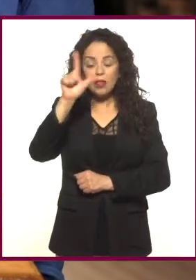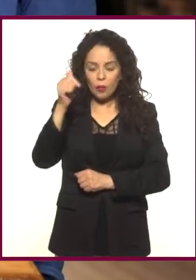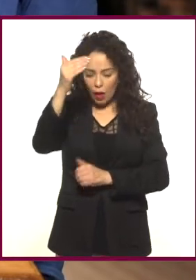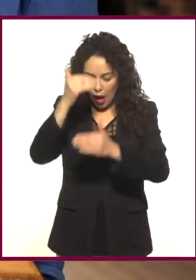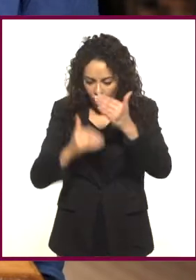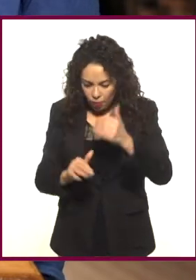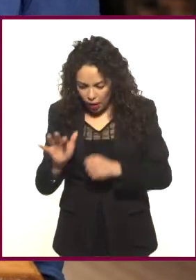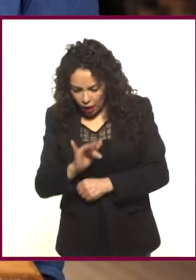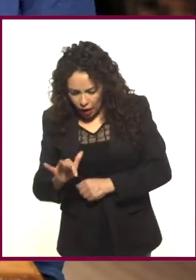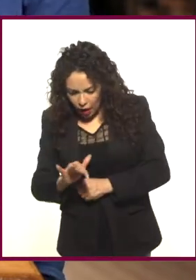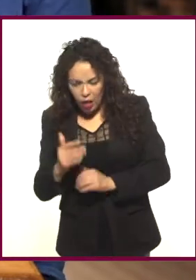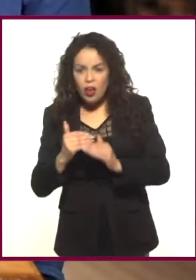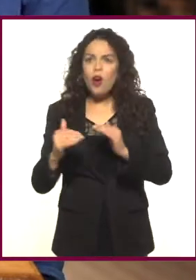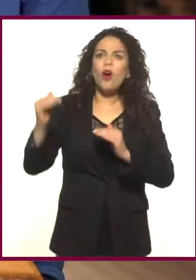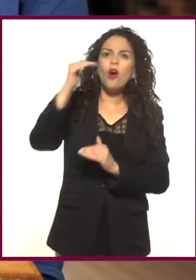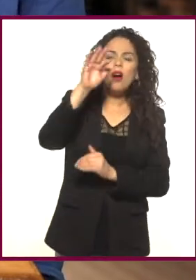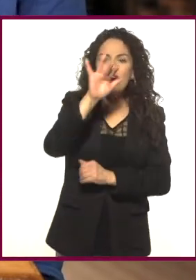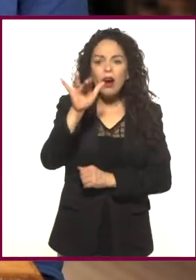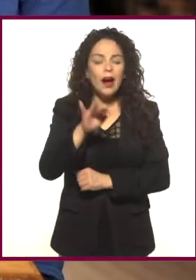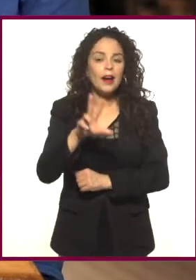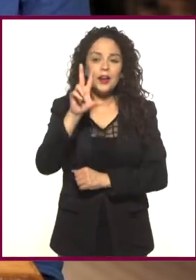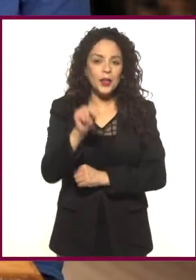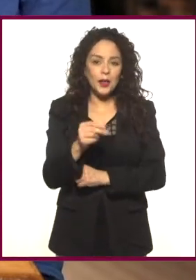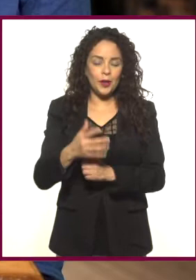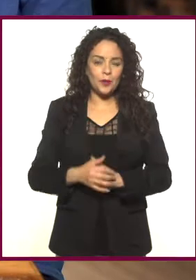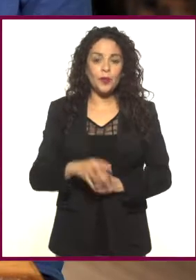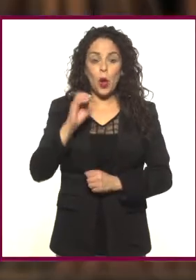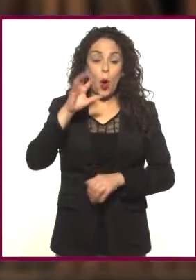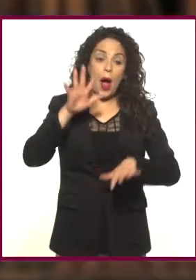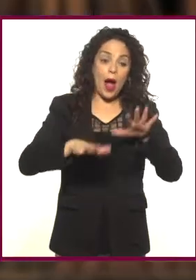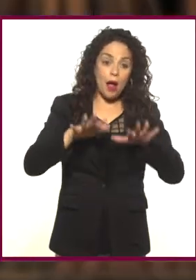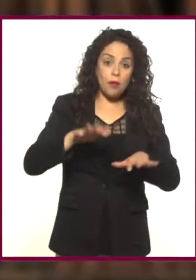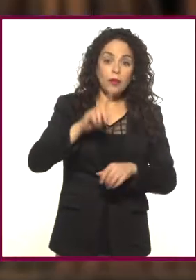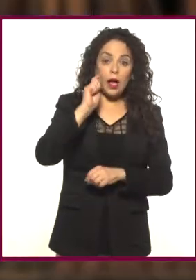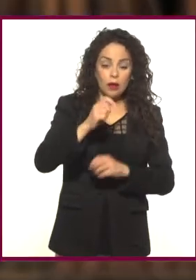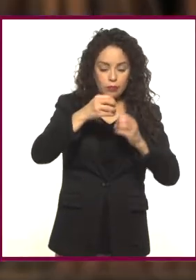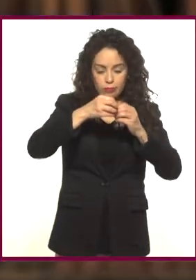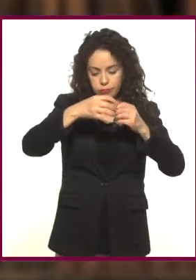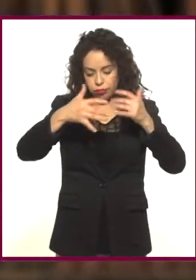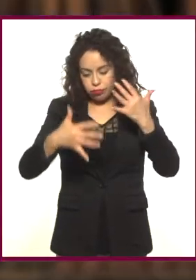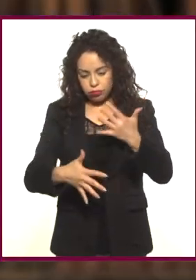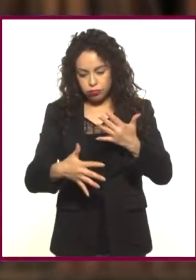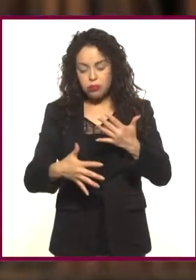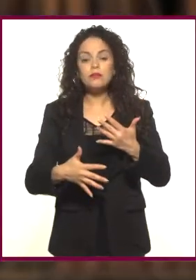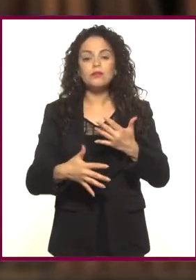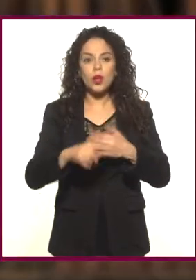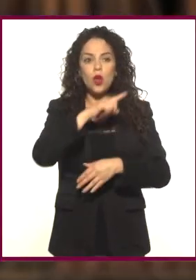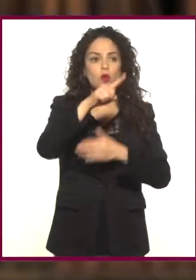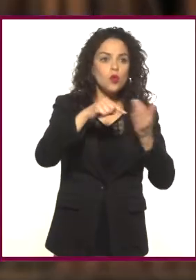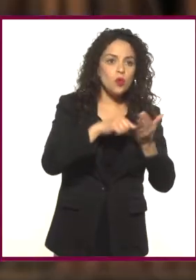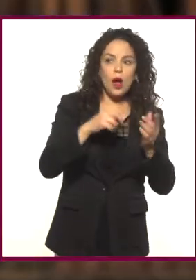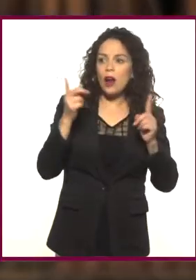buscando una escena en específico. O, en algunos casos, te hace desgloses de personajes, locaciones o incluso